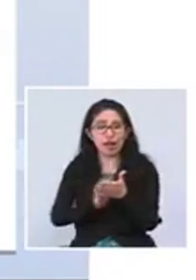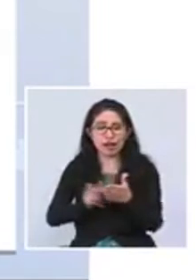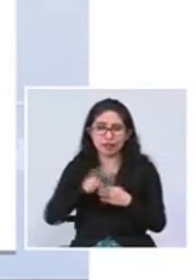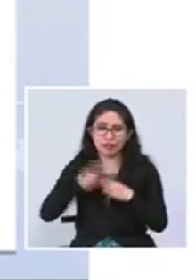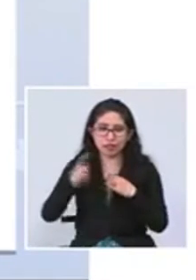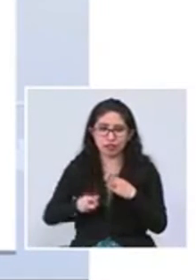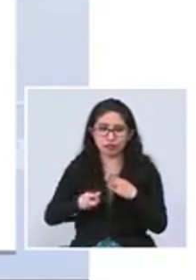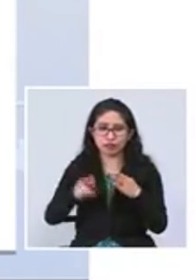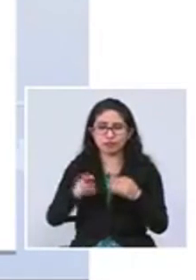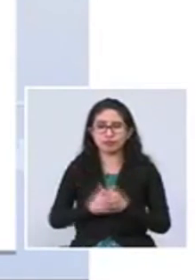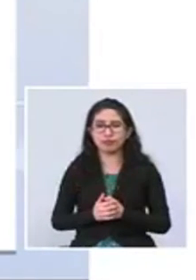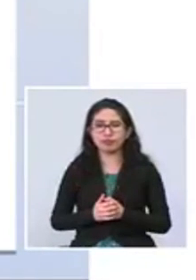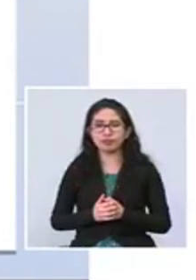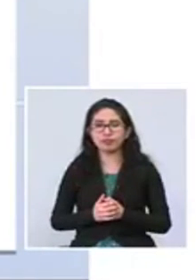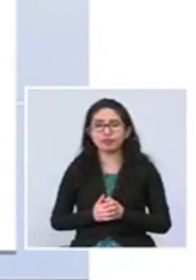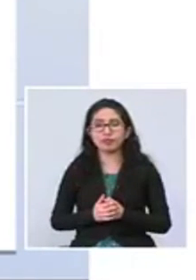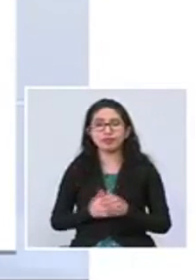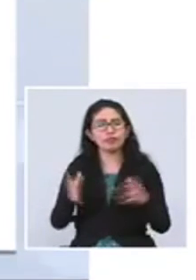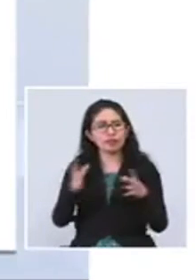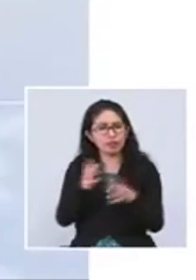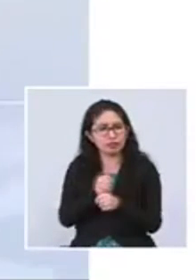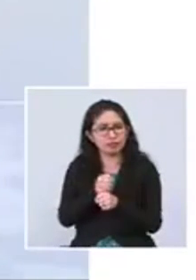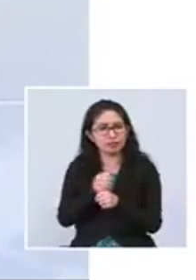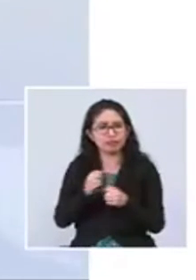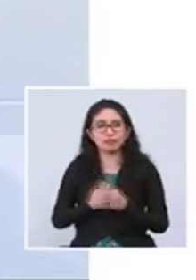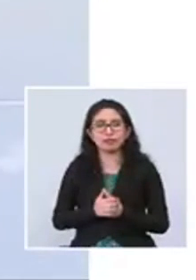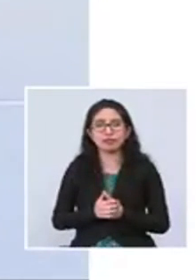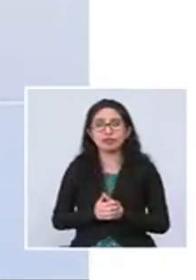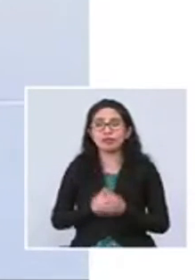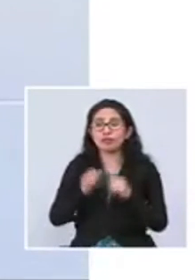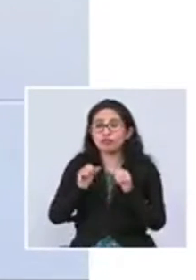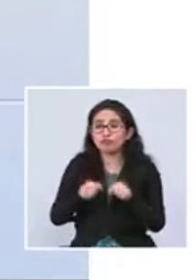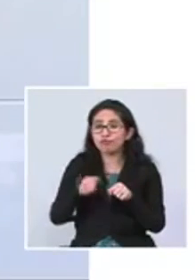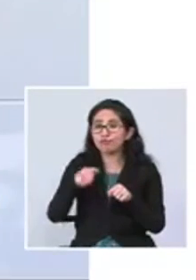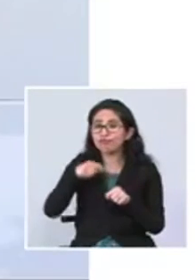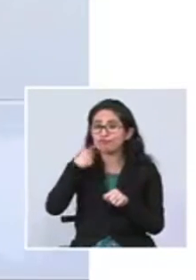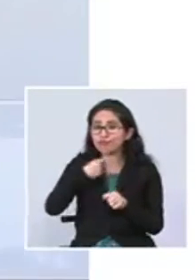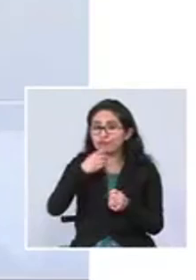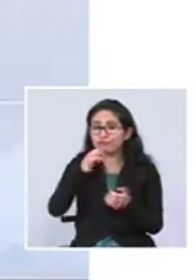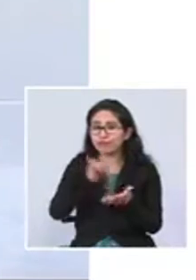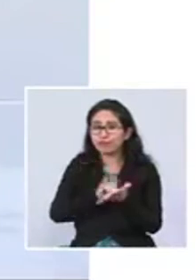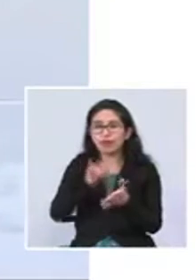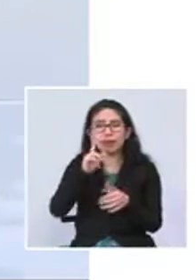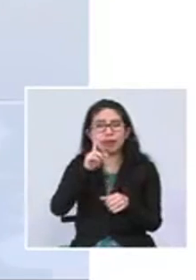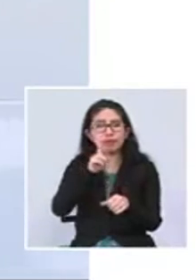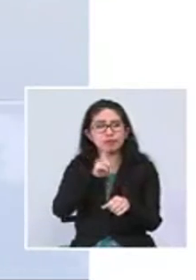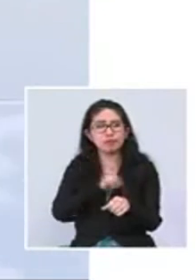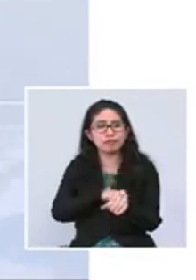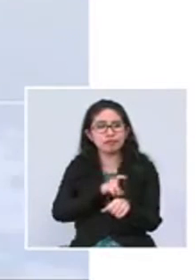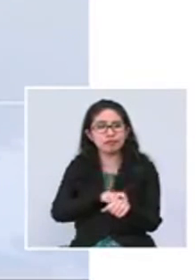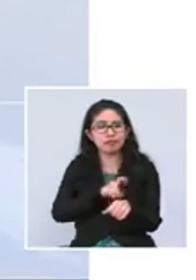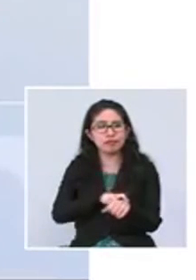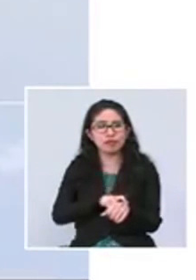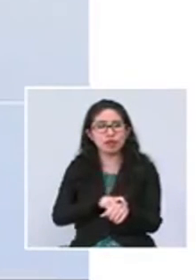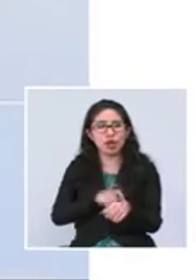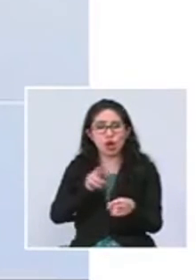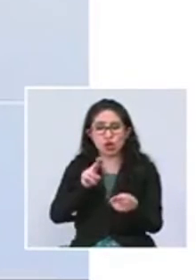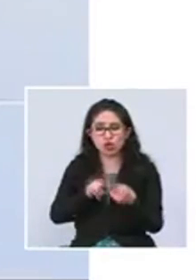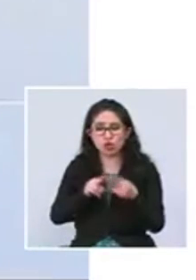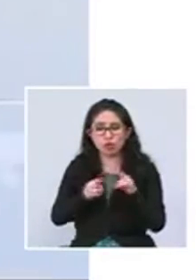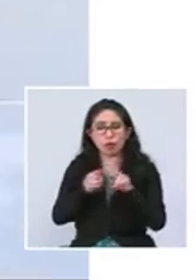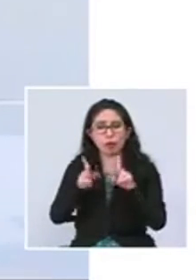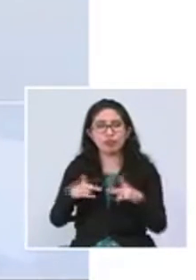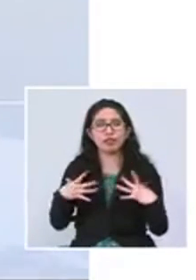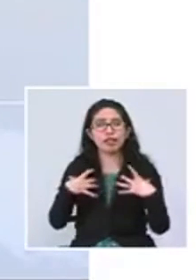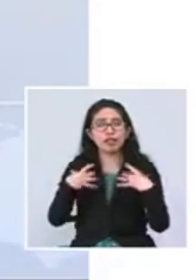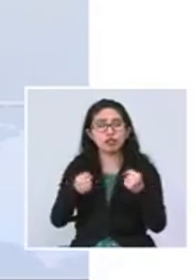procesando. En resumen podemos decir que al momento la tasa de recuperación